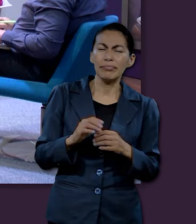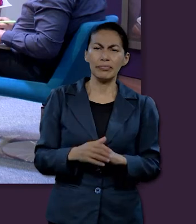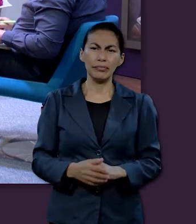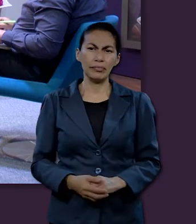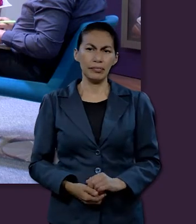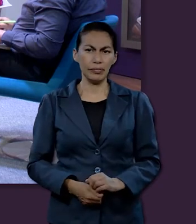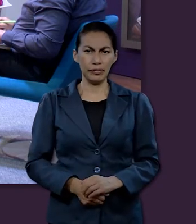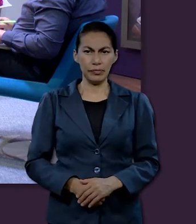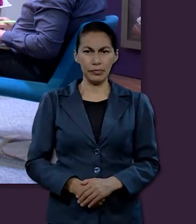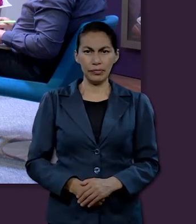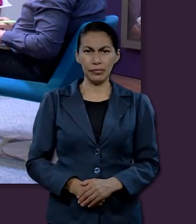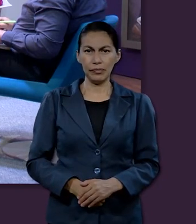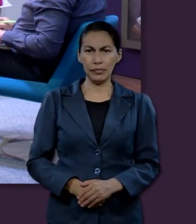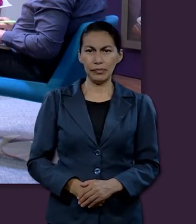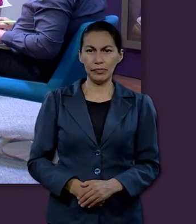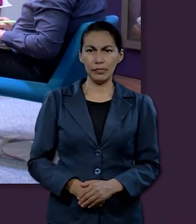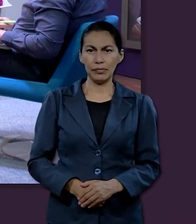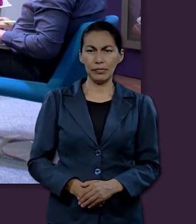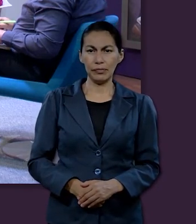esperar?